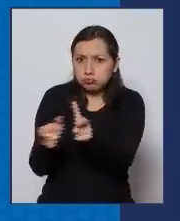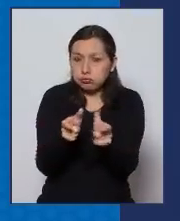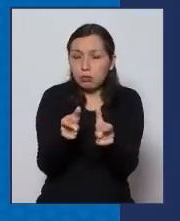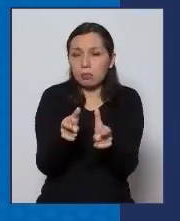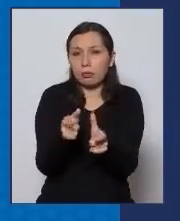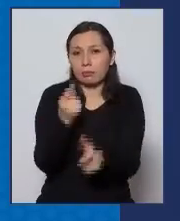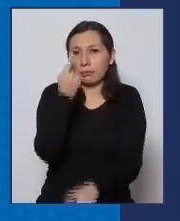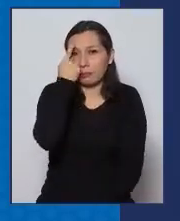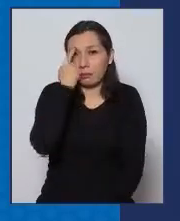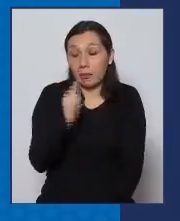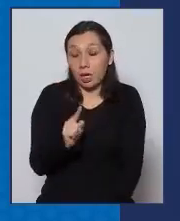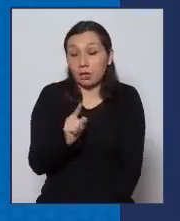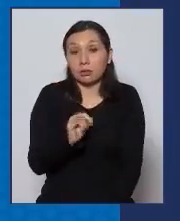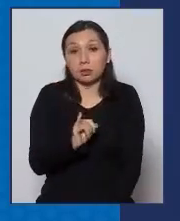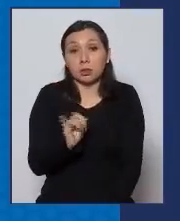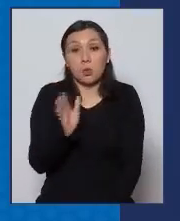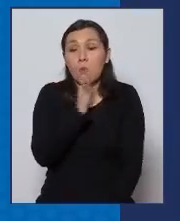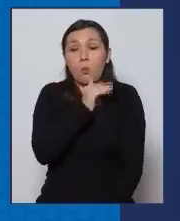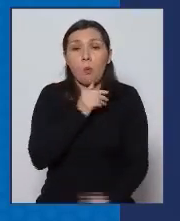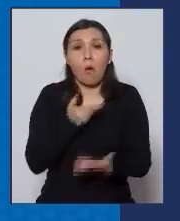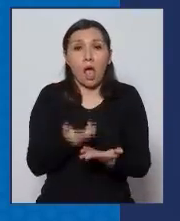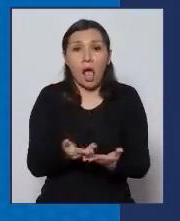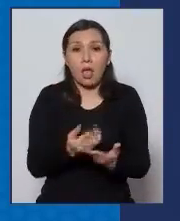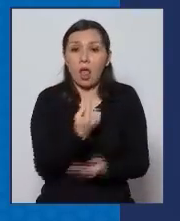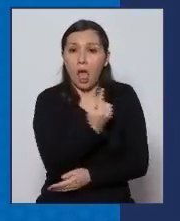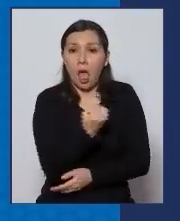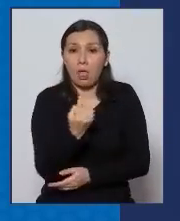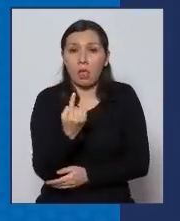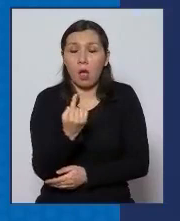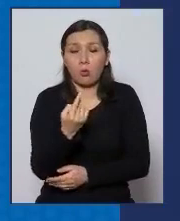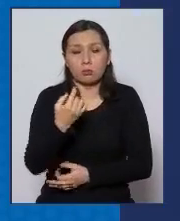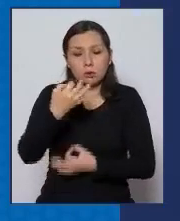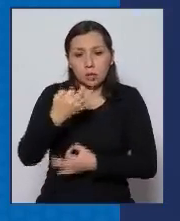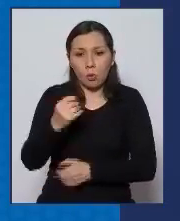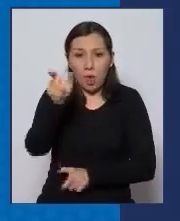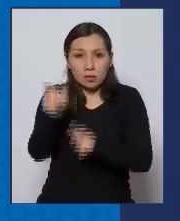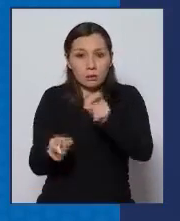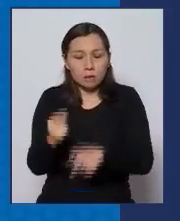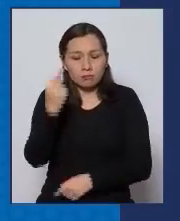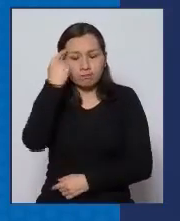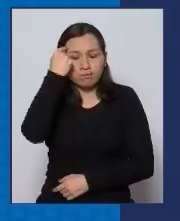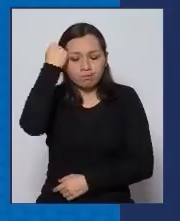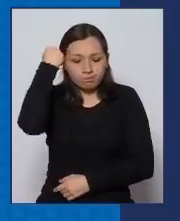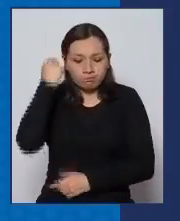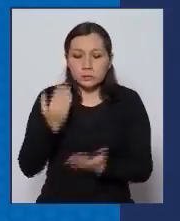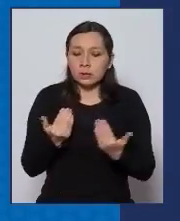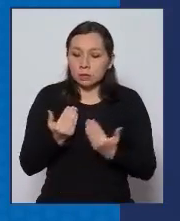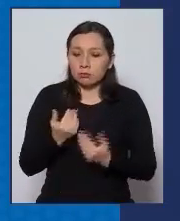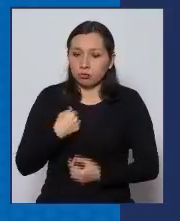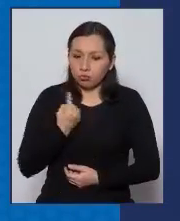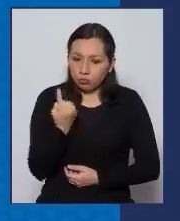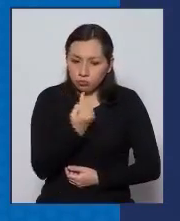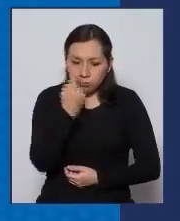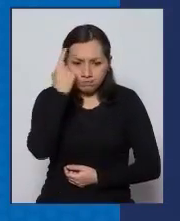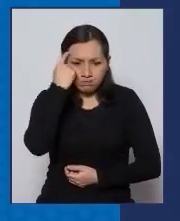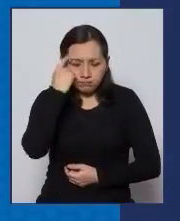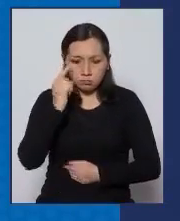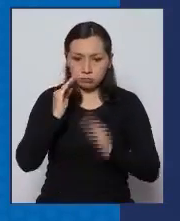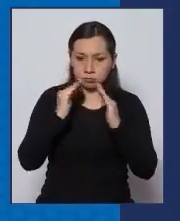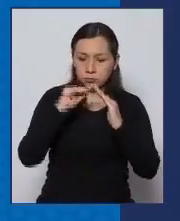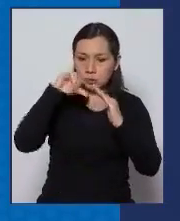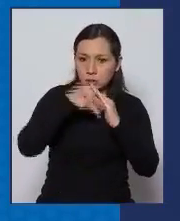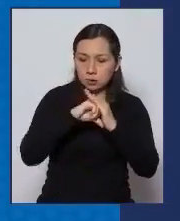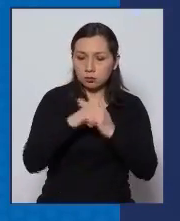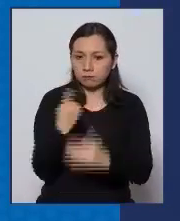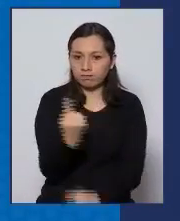pero si no recibe en cada uno un convencimiento de la necesidad de hacer estas